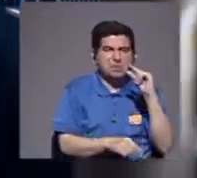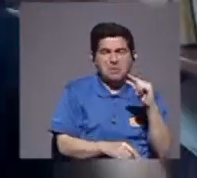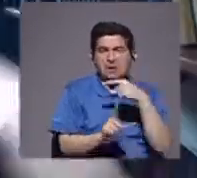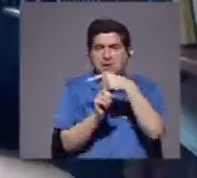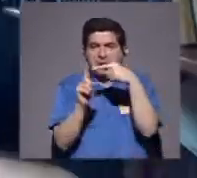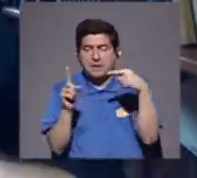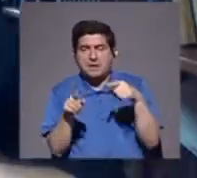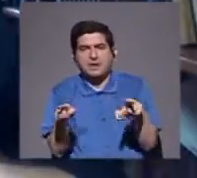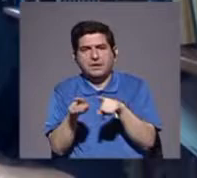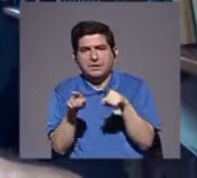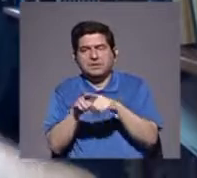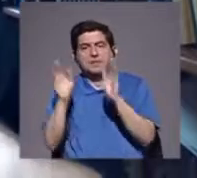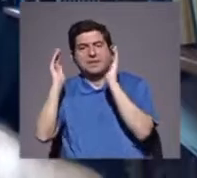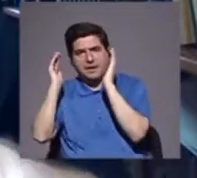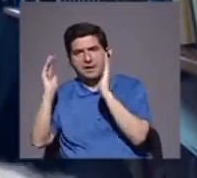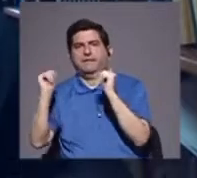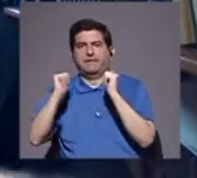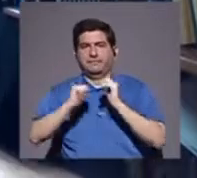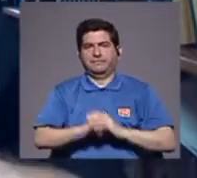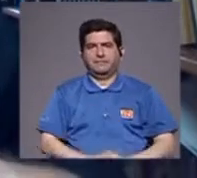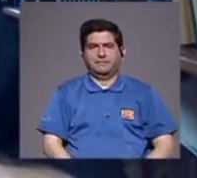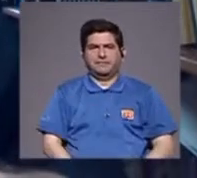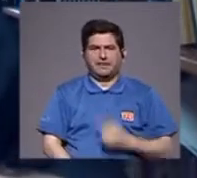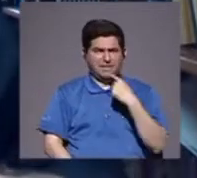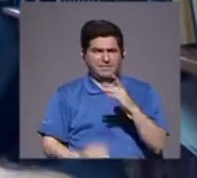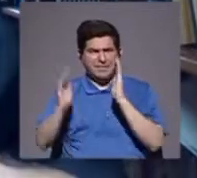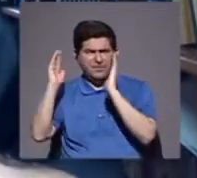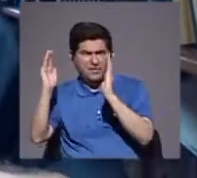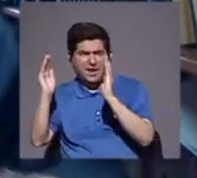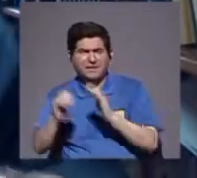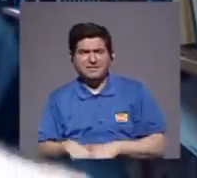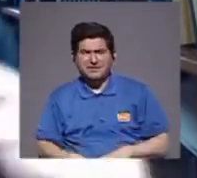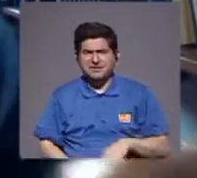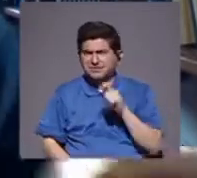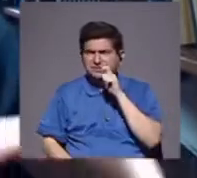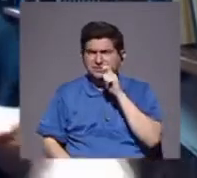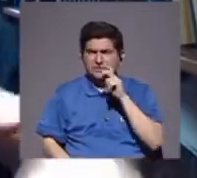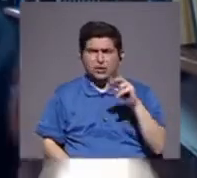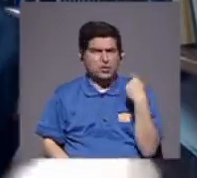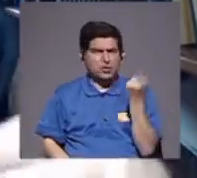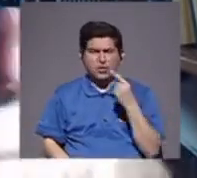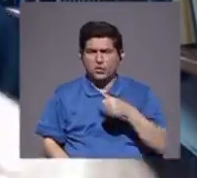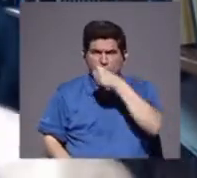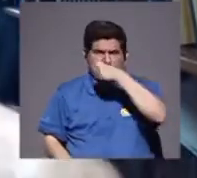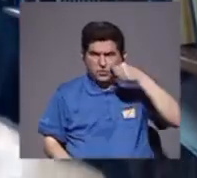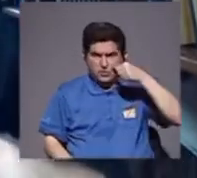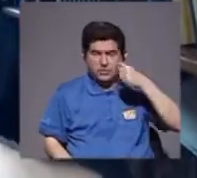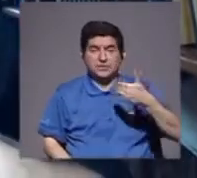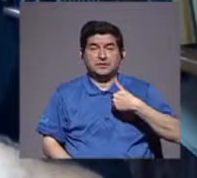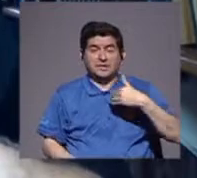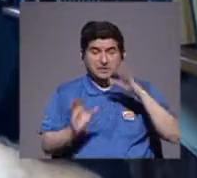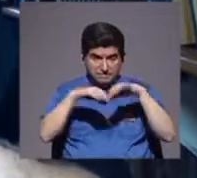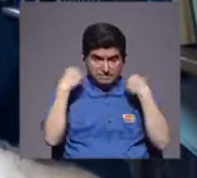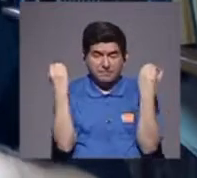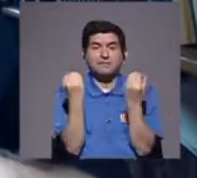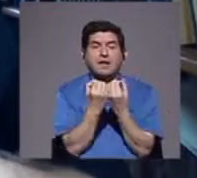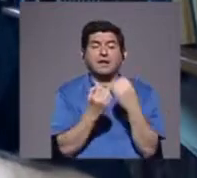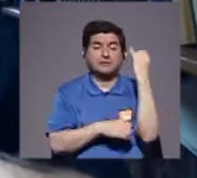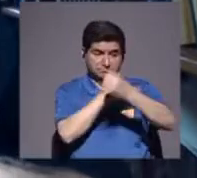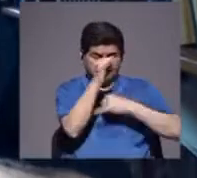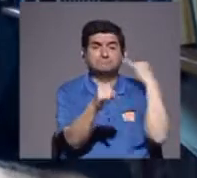medianas, y por supuesto, a las grandes, porque digo las grandes, en el caso de la marihuana, no solo de la cocaína, porque tenemos organizaciones,